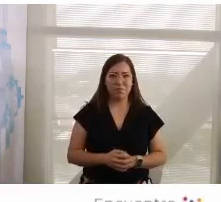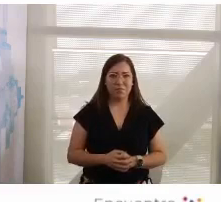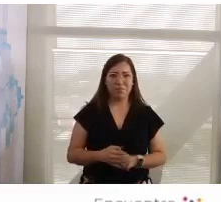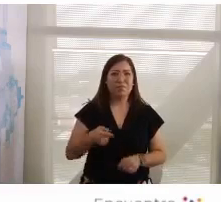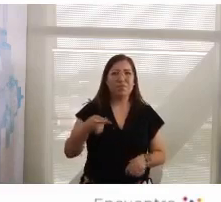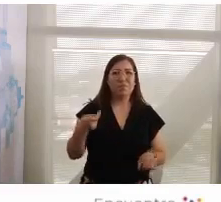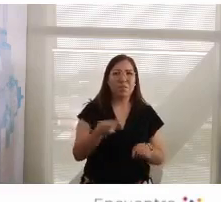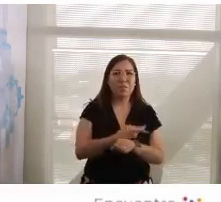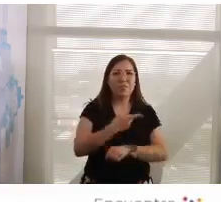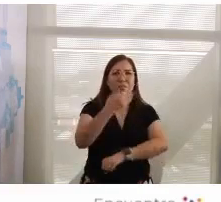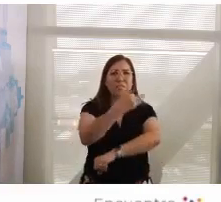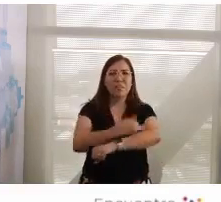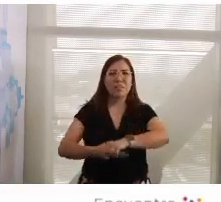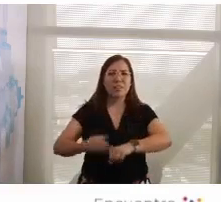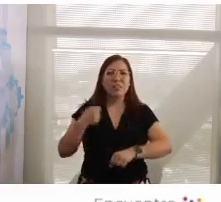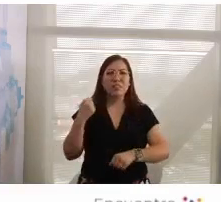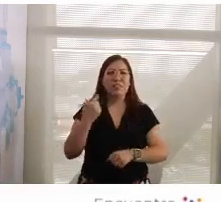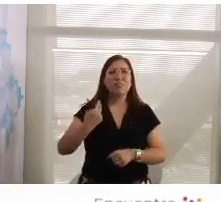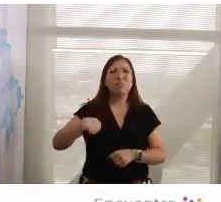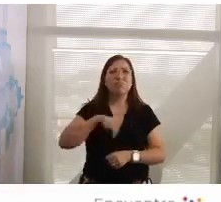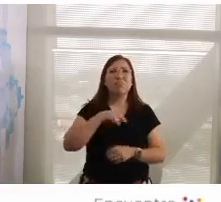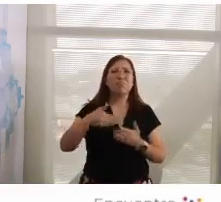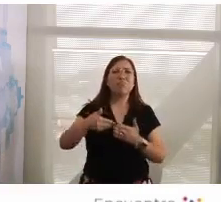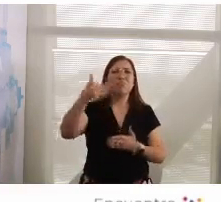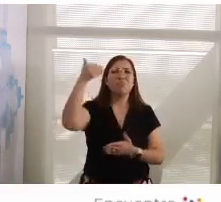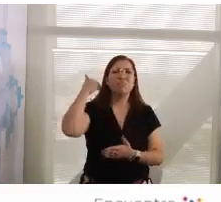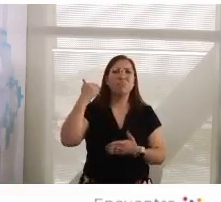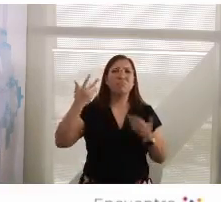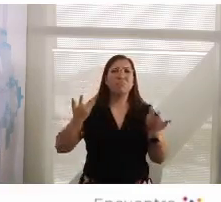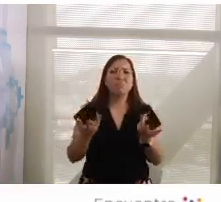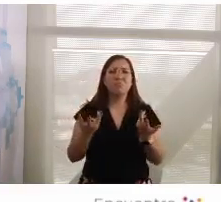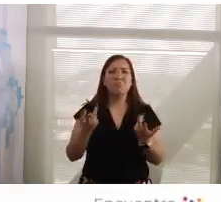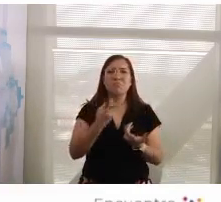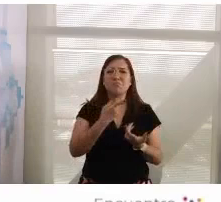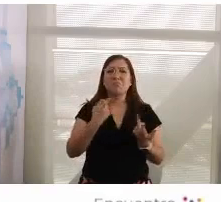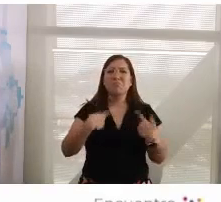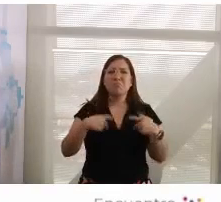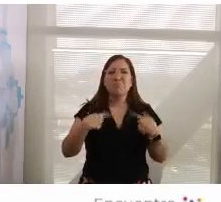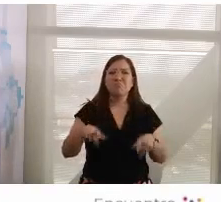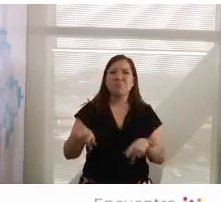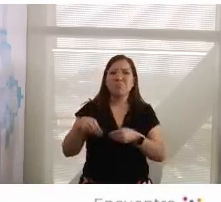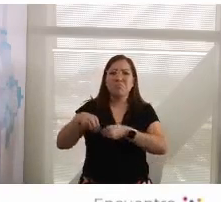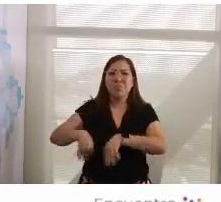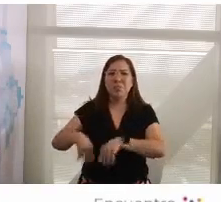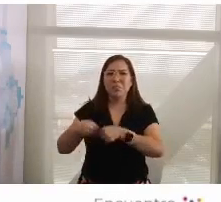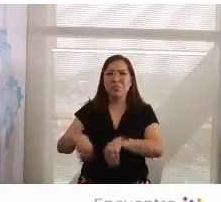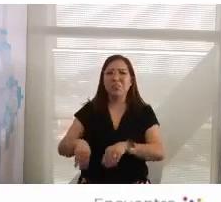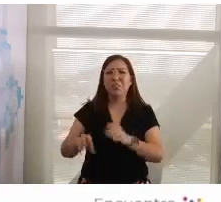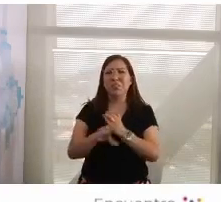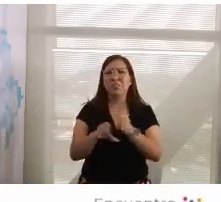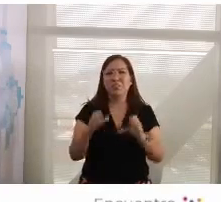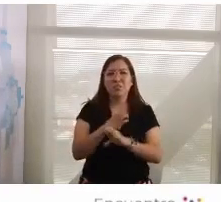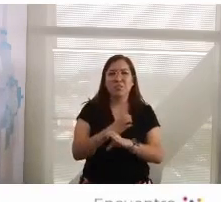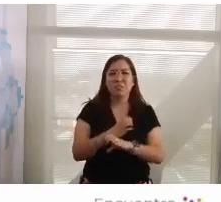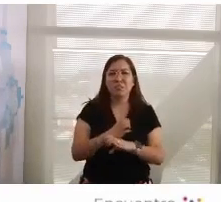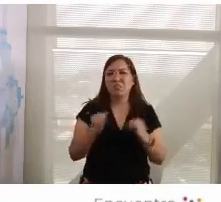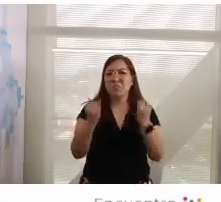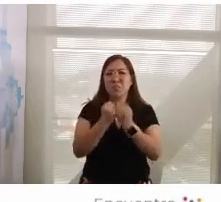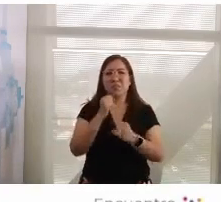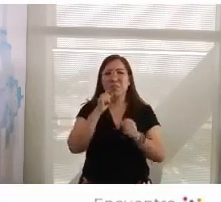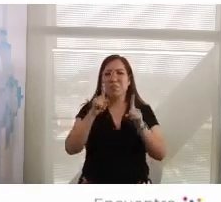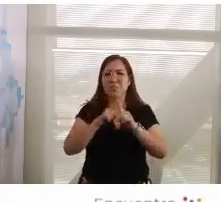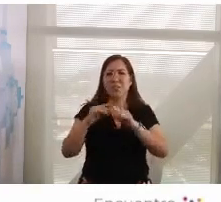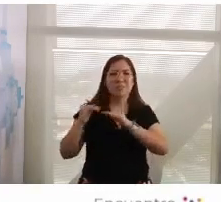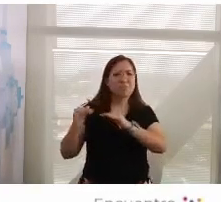conservadores y que tuvieran pérdidas concretas con la democracia, los direitos humanos, la